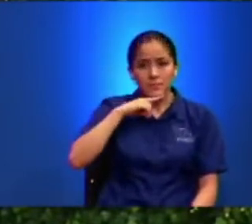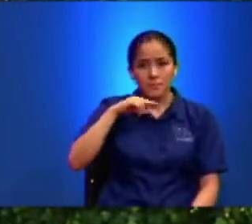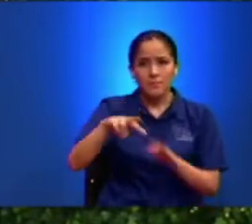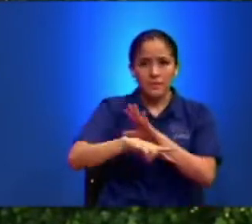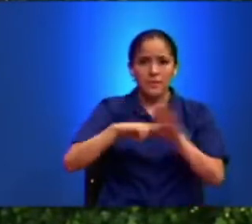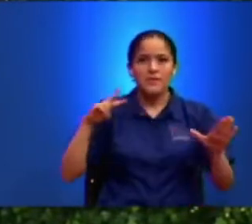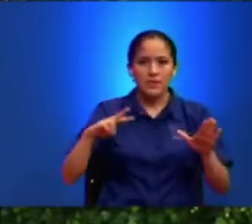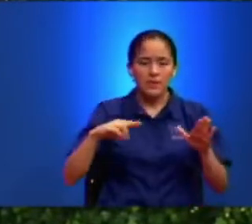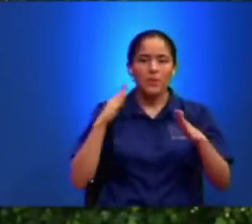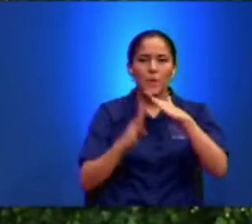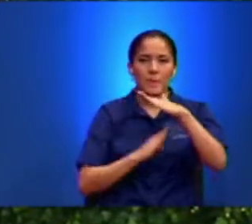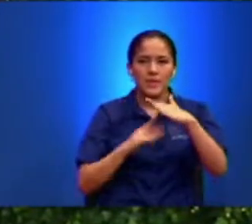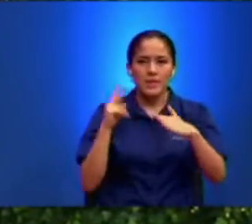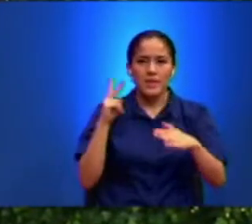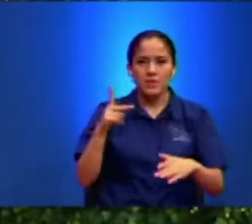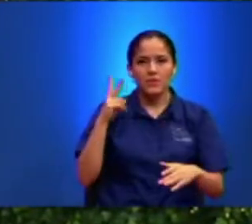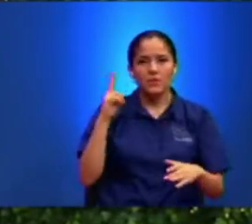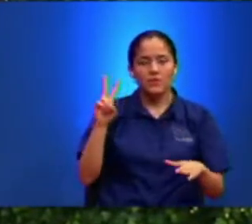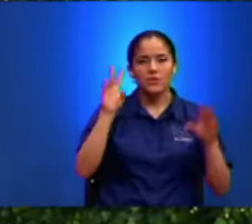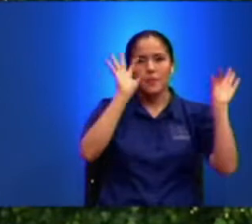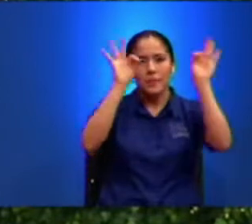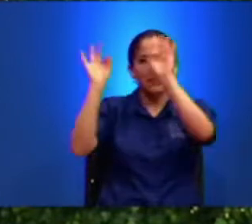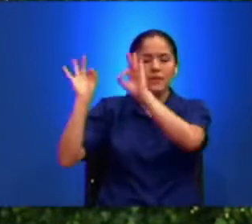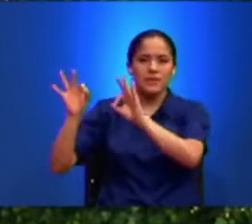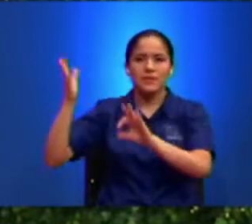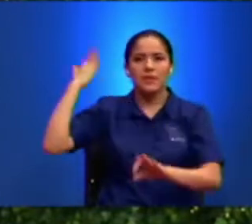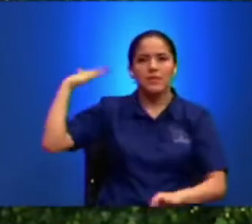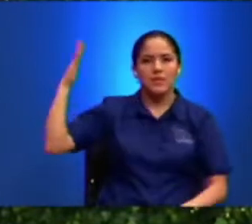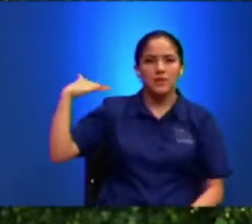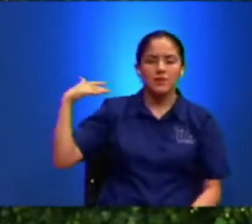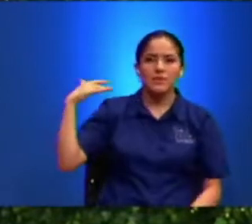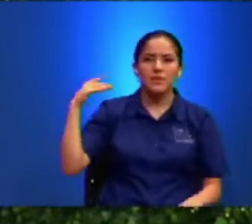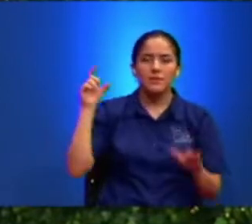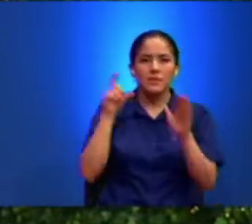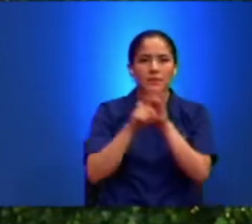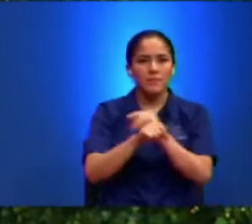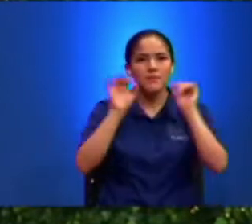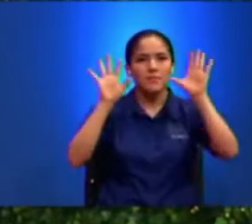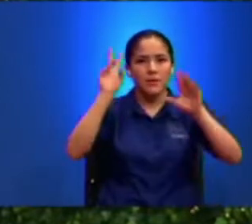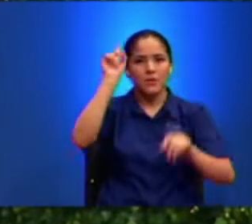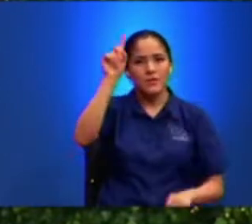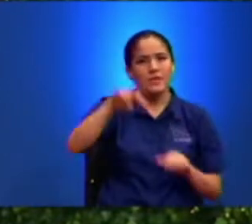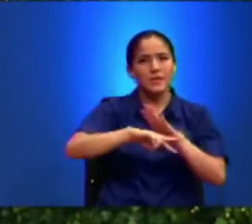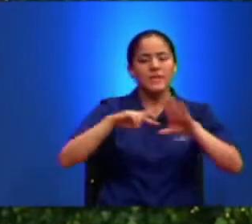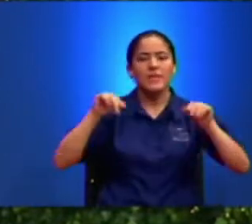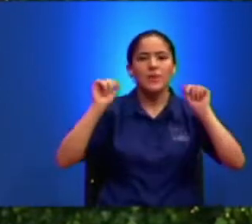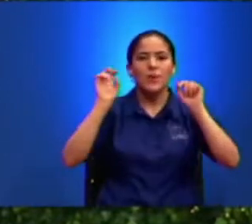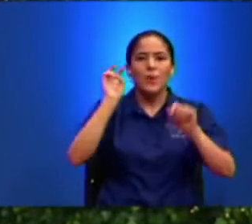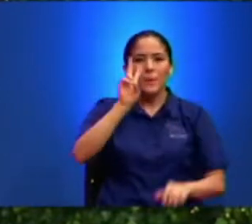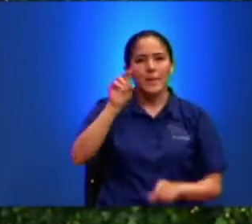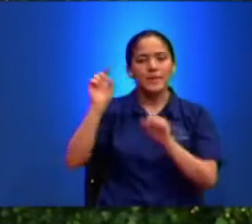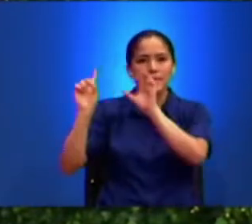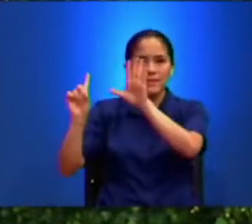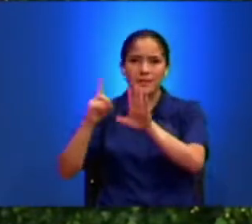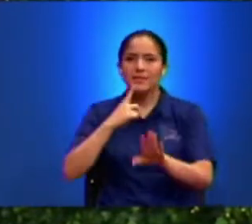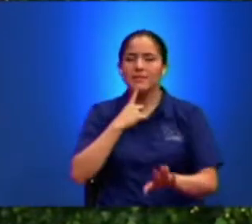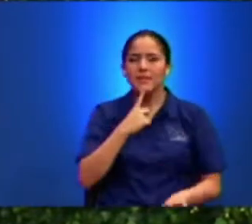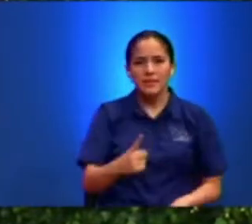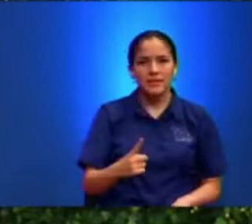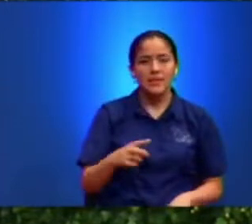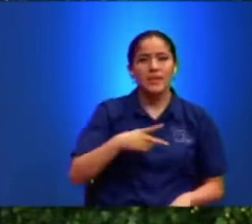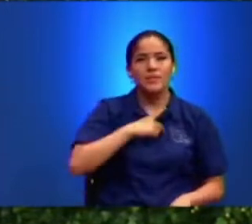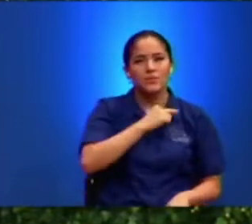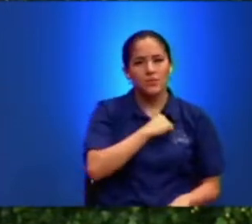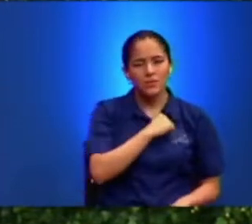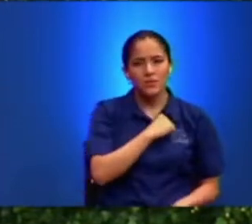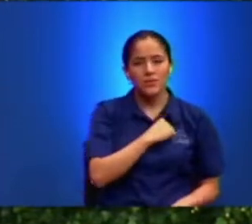prédicas anteriores en el capítulo 11 verso 26 dice con claridad eso Dice que nosotros